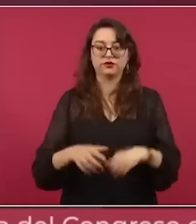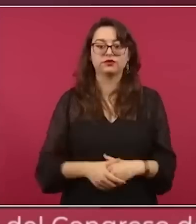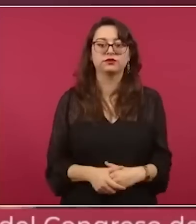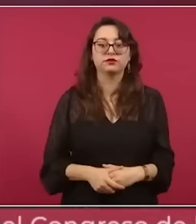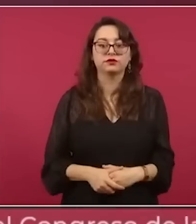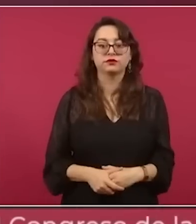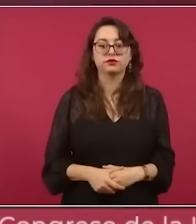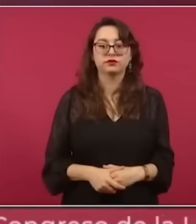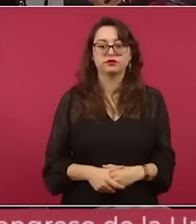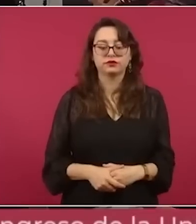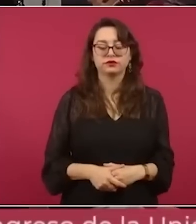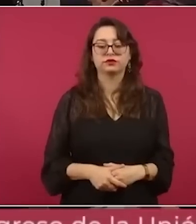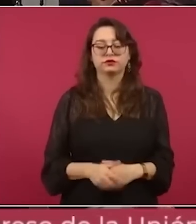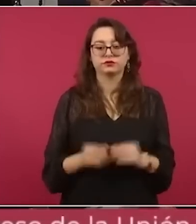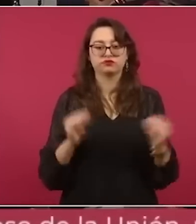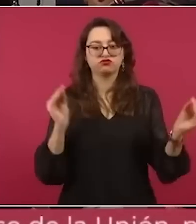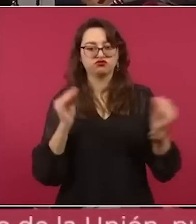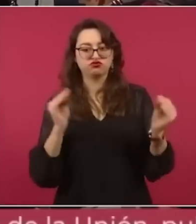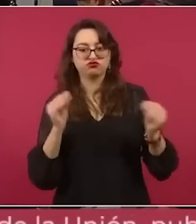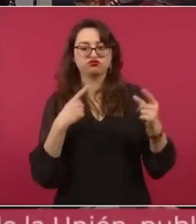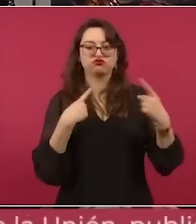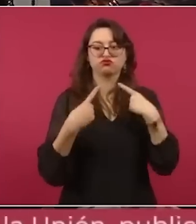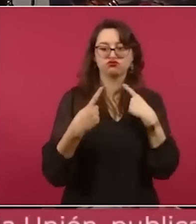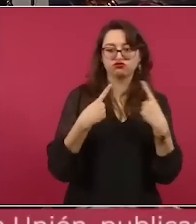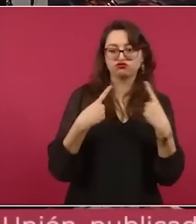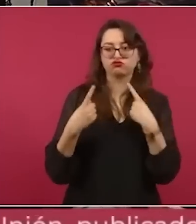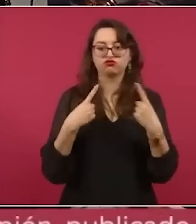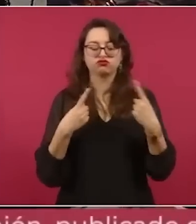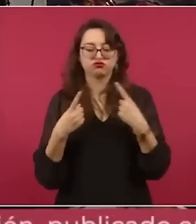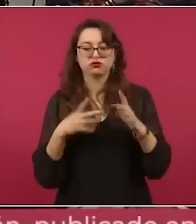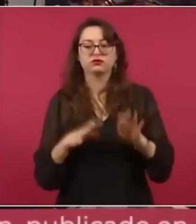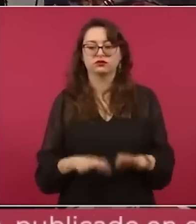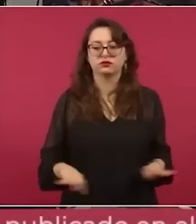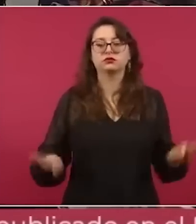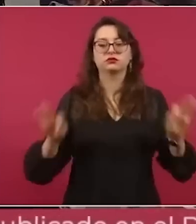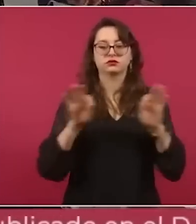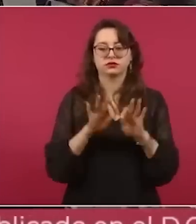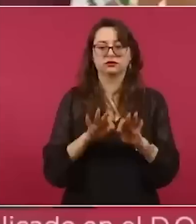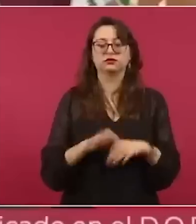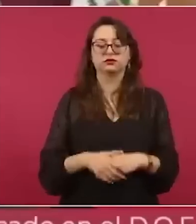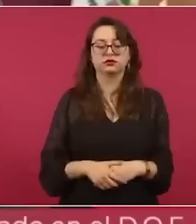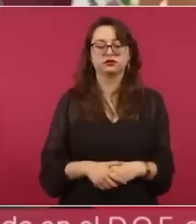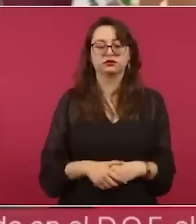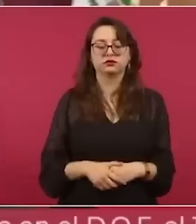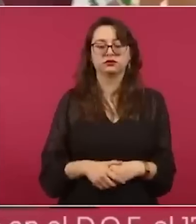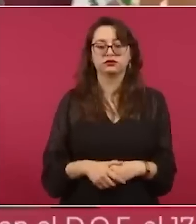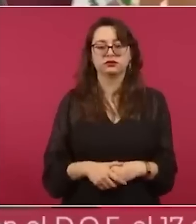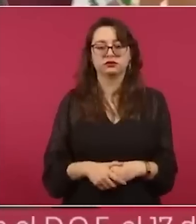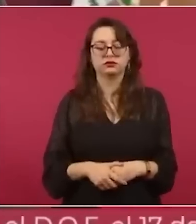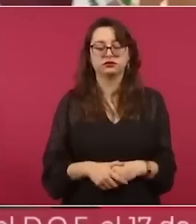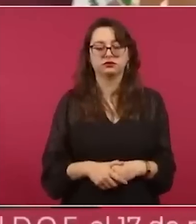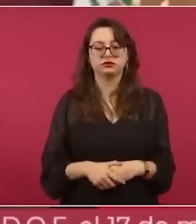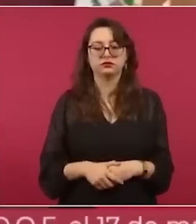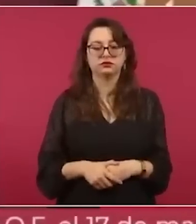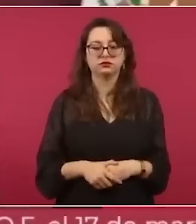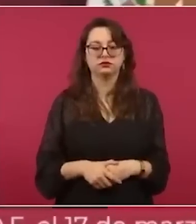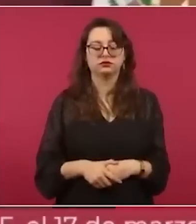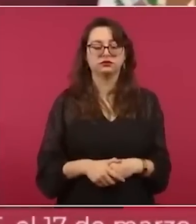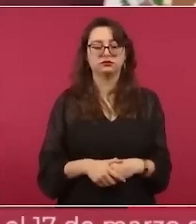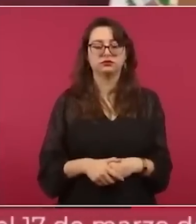debate sobre estos temas para que no haya